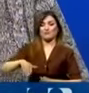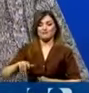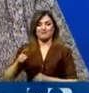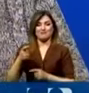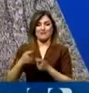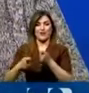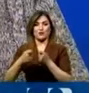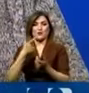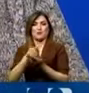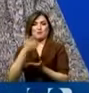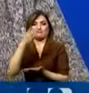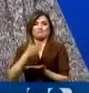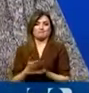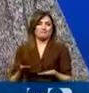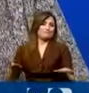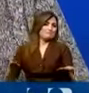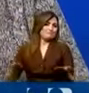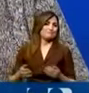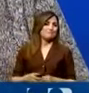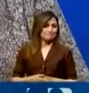ciudades y puertos. Hay una debilidad ahí.